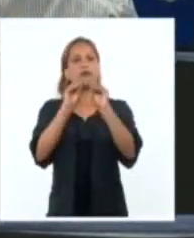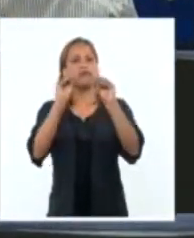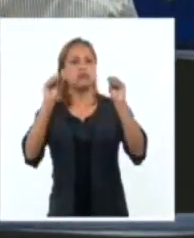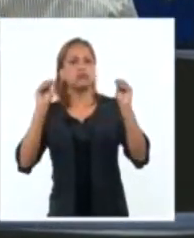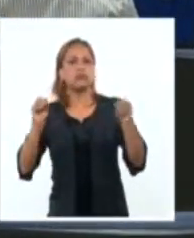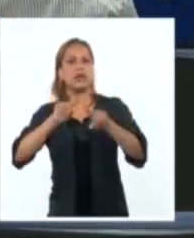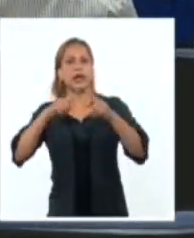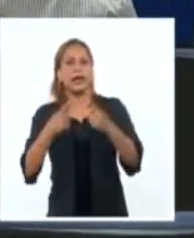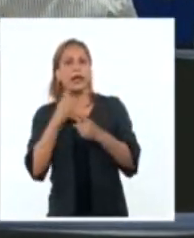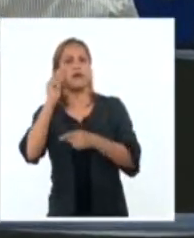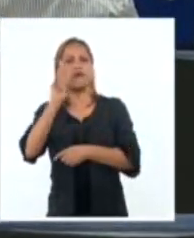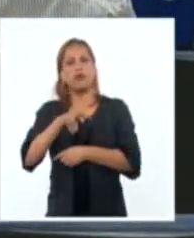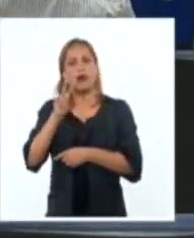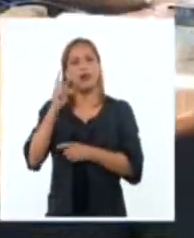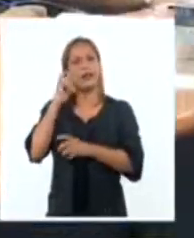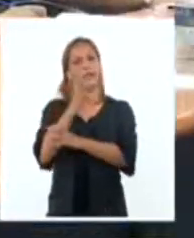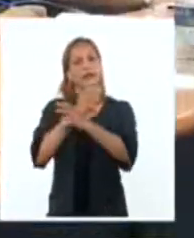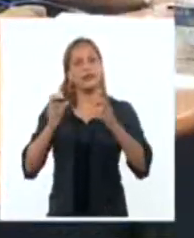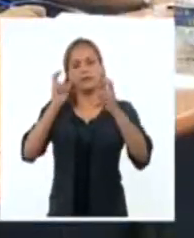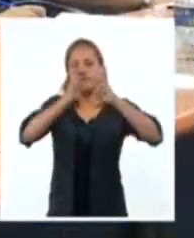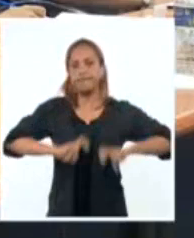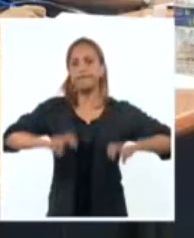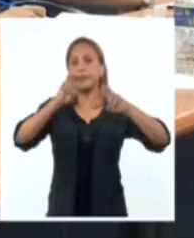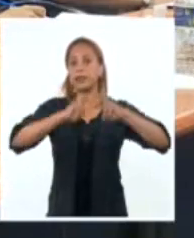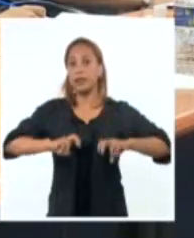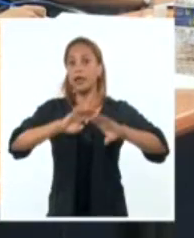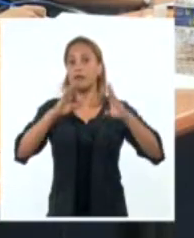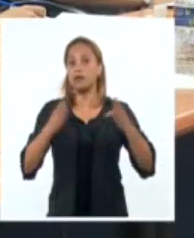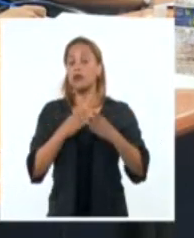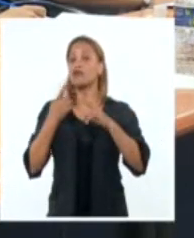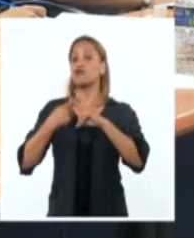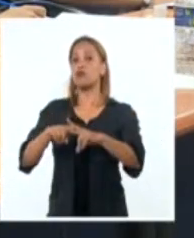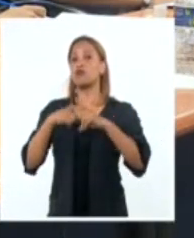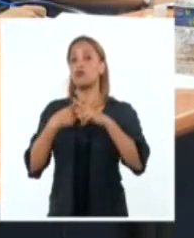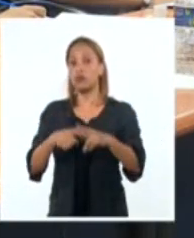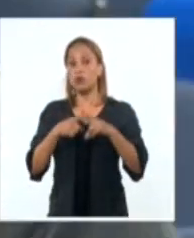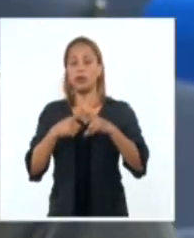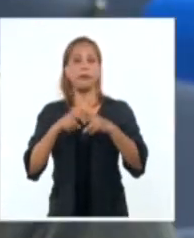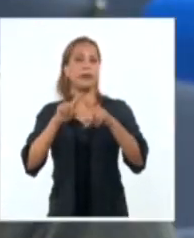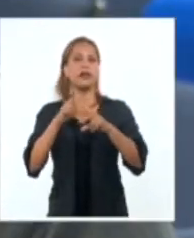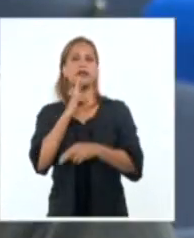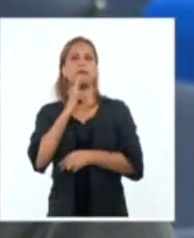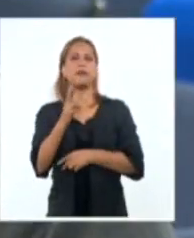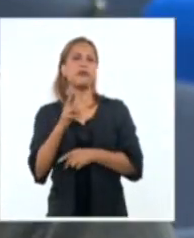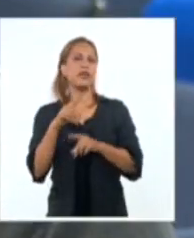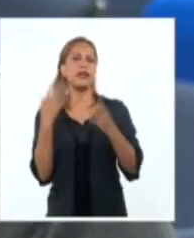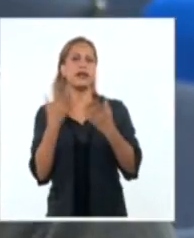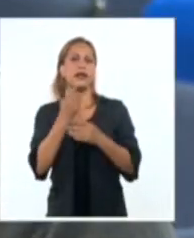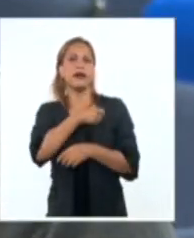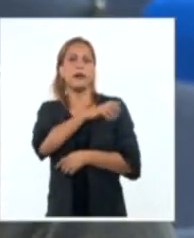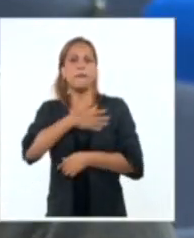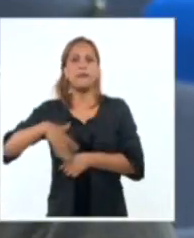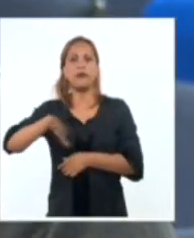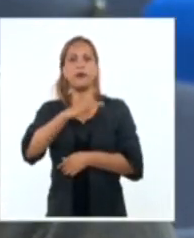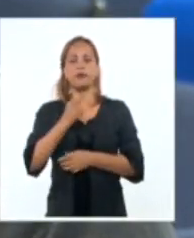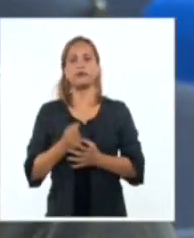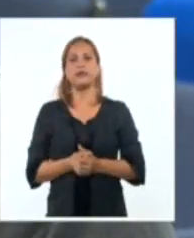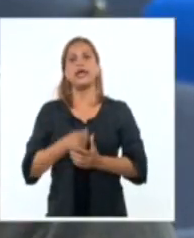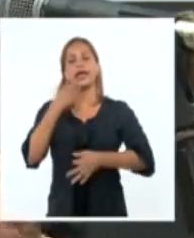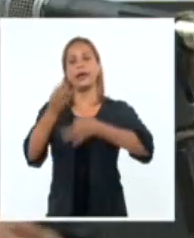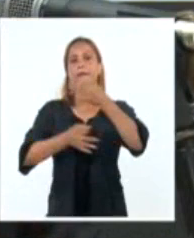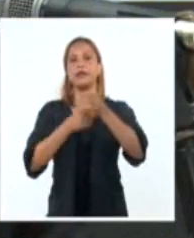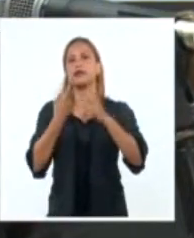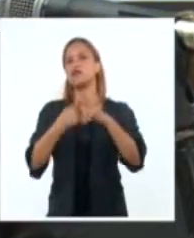buscar en la ciencia y la investigación, soluciones y respuestas. La solución que tenemos es